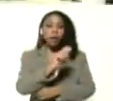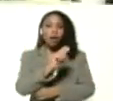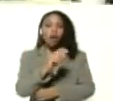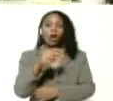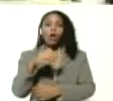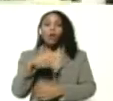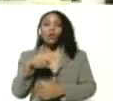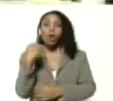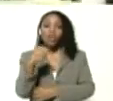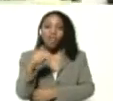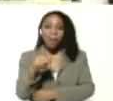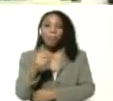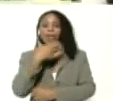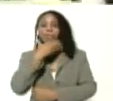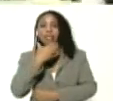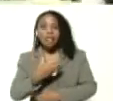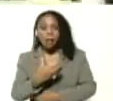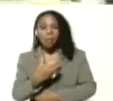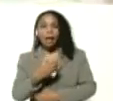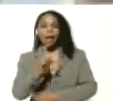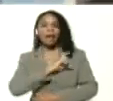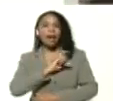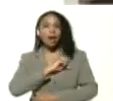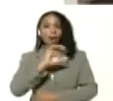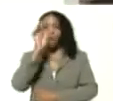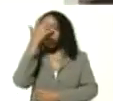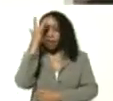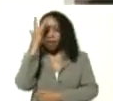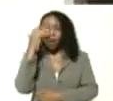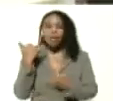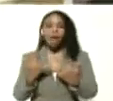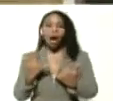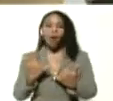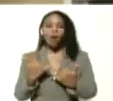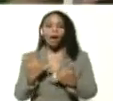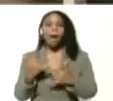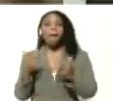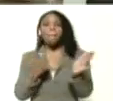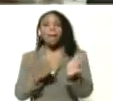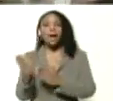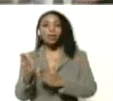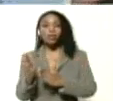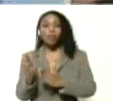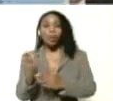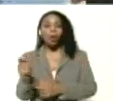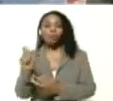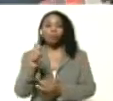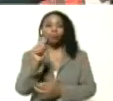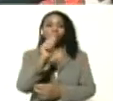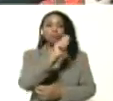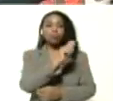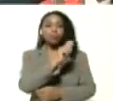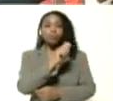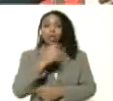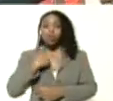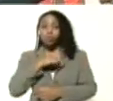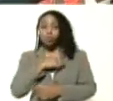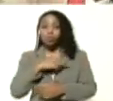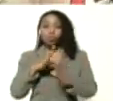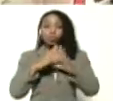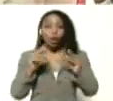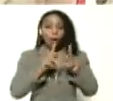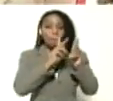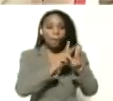diciembre, sacamos enero, febrero y está marzo, abril bimensual. Aquí está toda la programación,